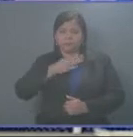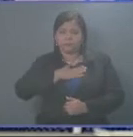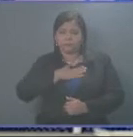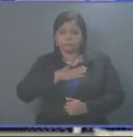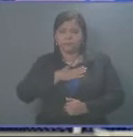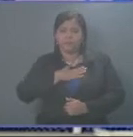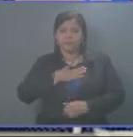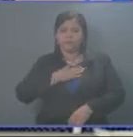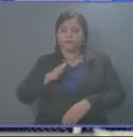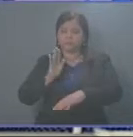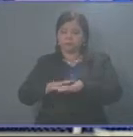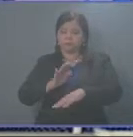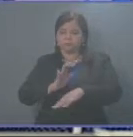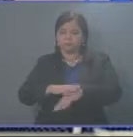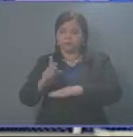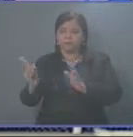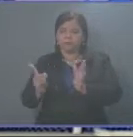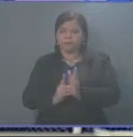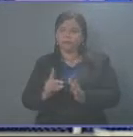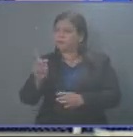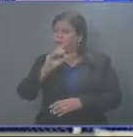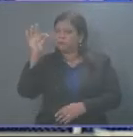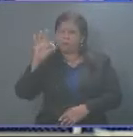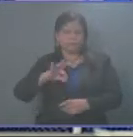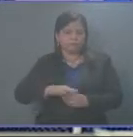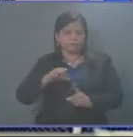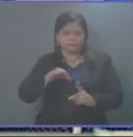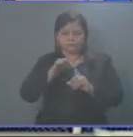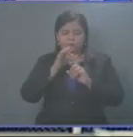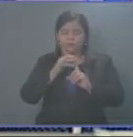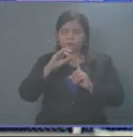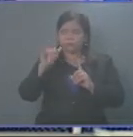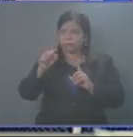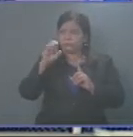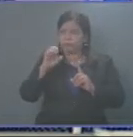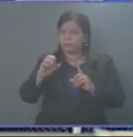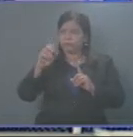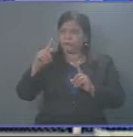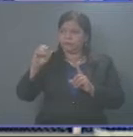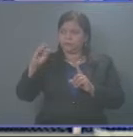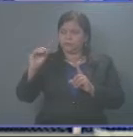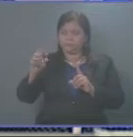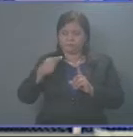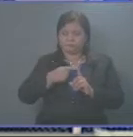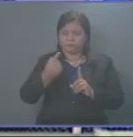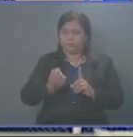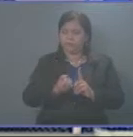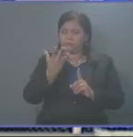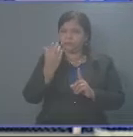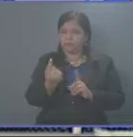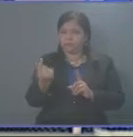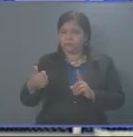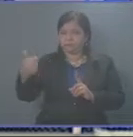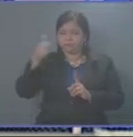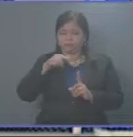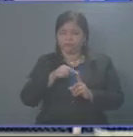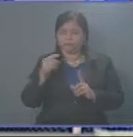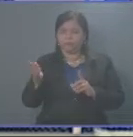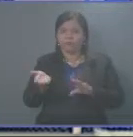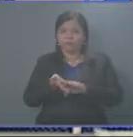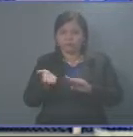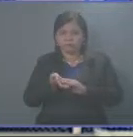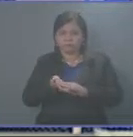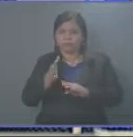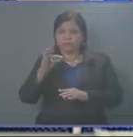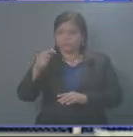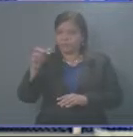hago un llamado a los diputados de la Asamblea que no voten por José Apolónio Tobar como procurador de derechos humanos por tener expedientes abiertos en la